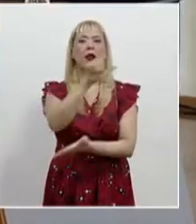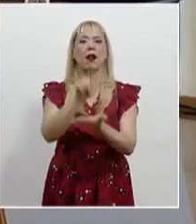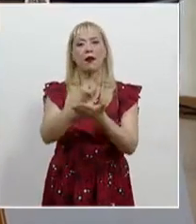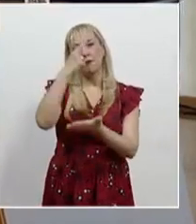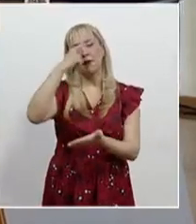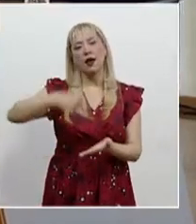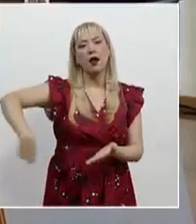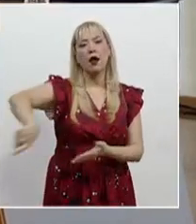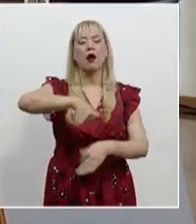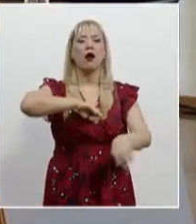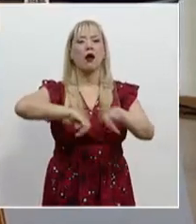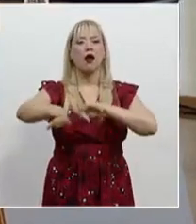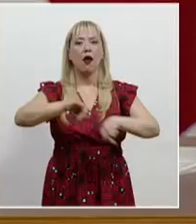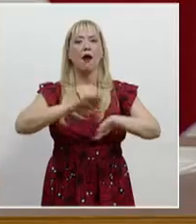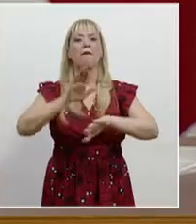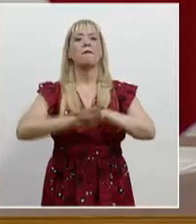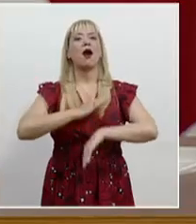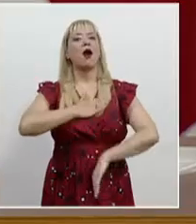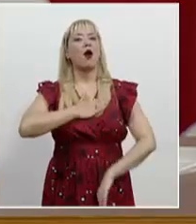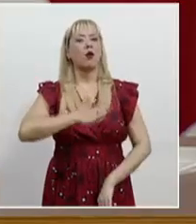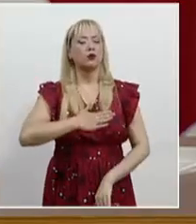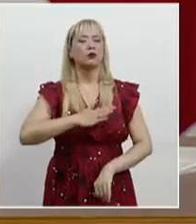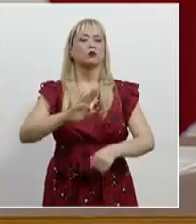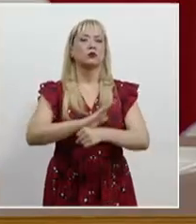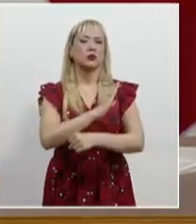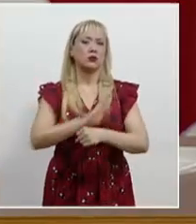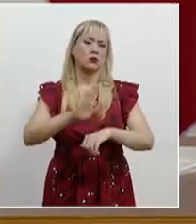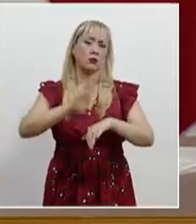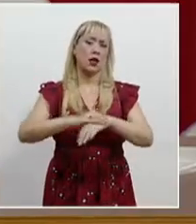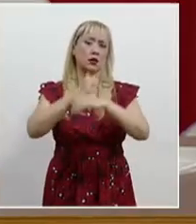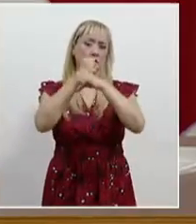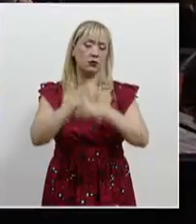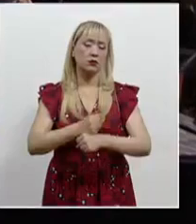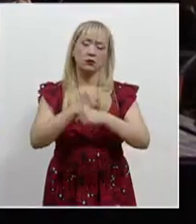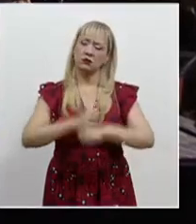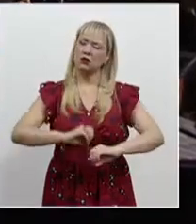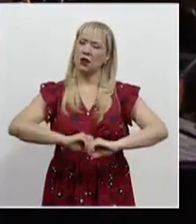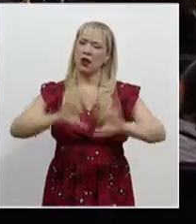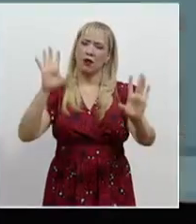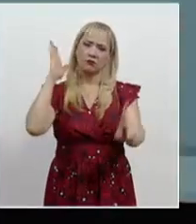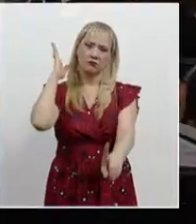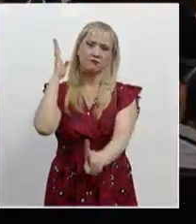el acceso a la justicia a las personas en condición de vulnerabilidad.